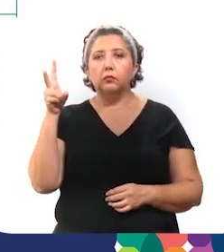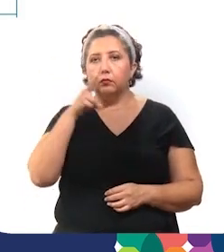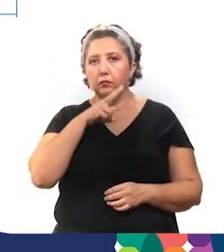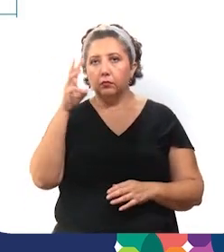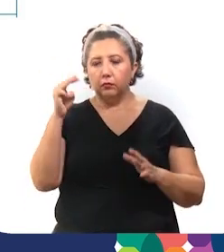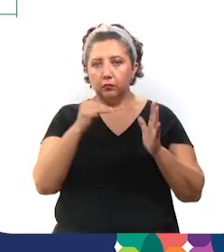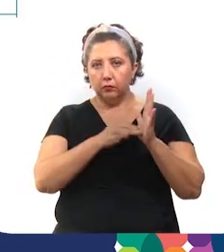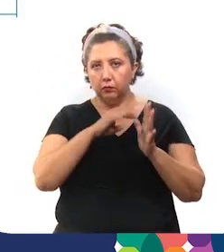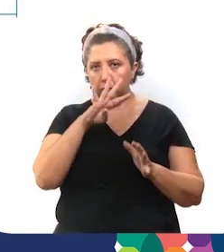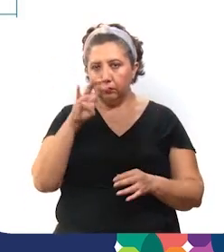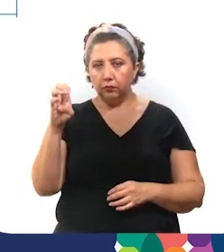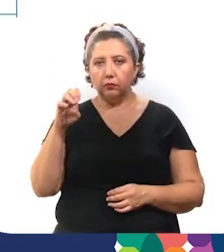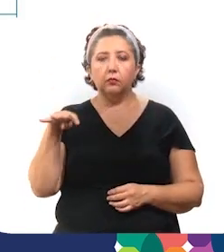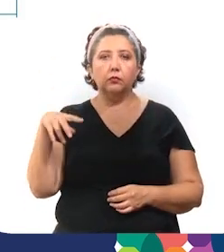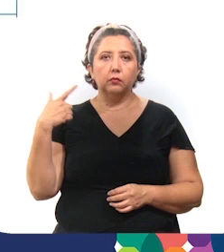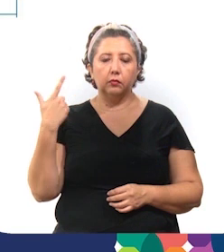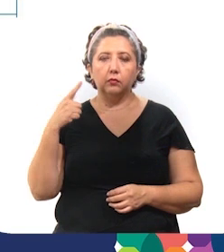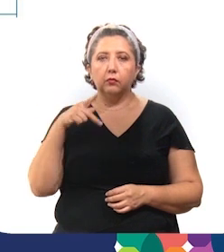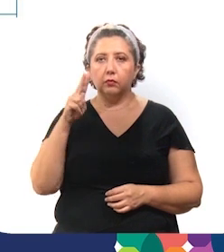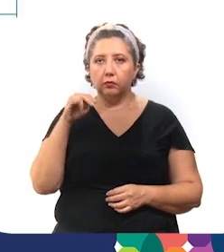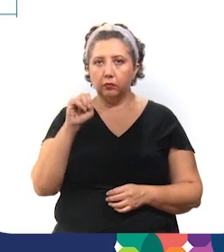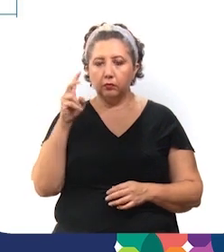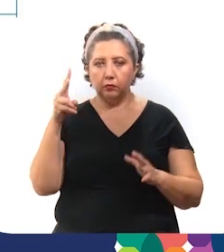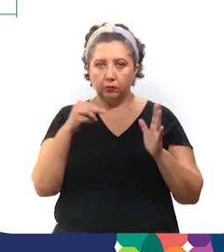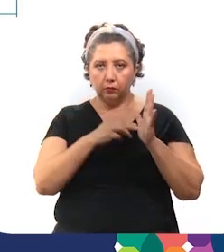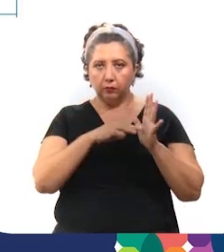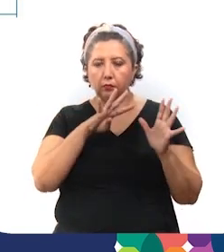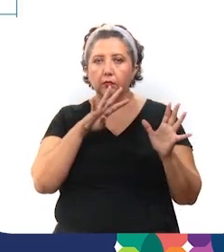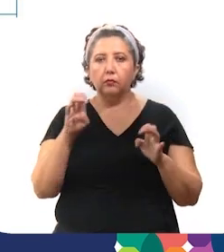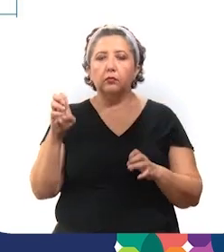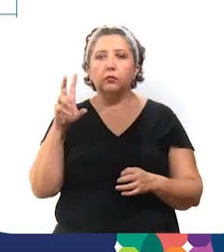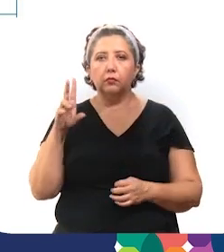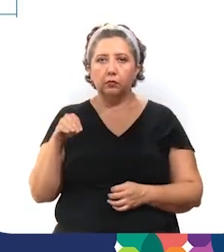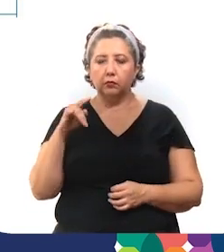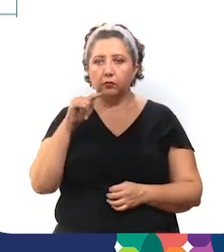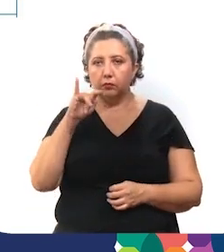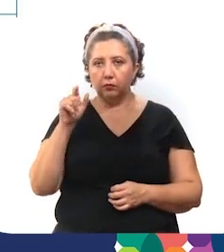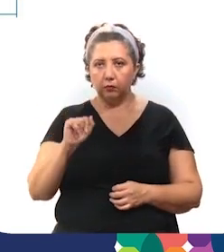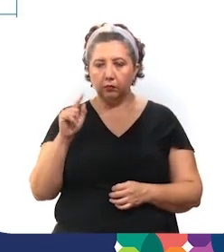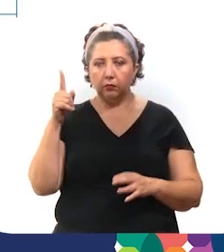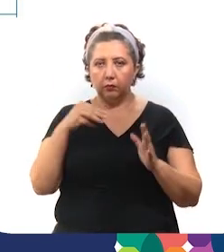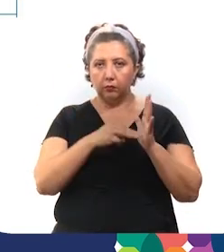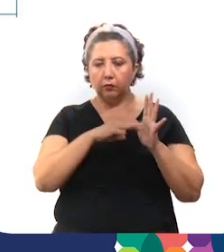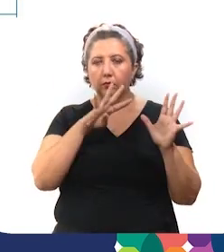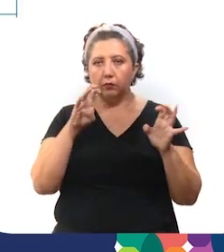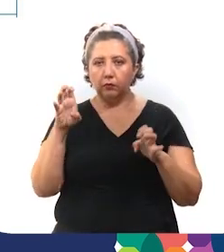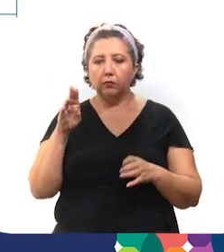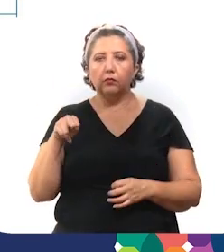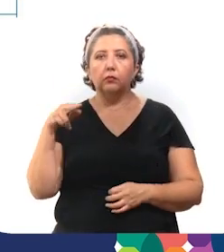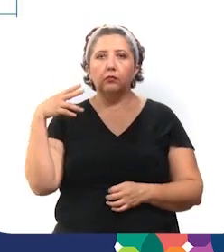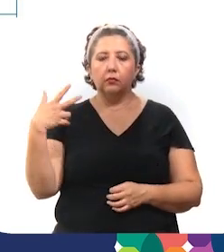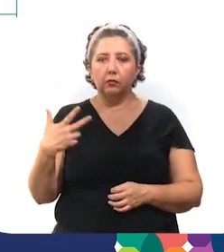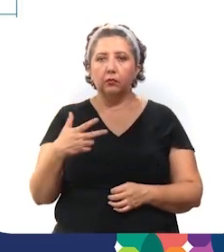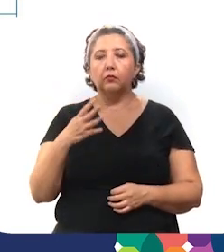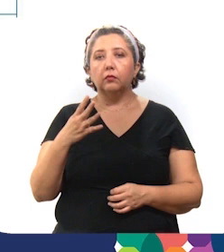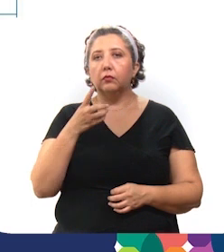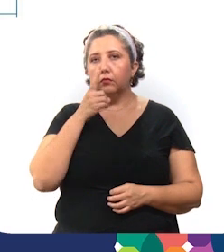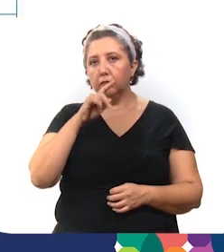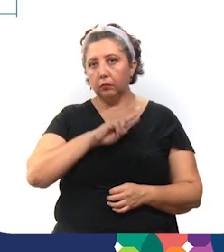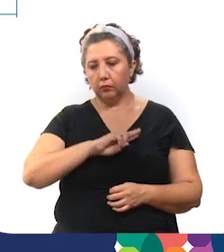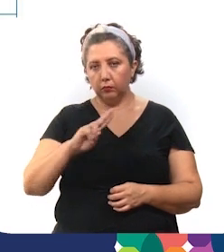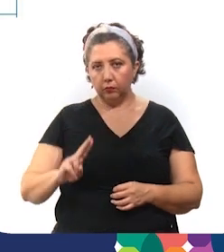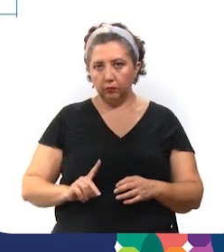Valladolid 3,912, Canacín 2,990, Ticimín 1,984, Humán 1